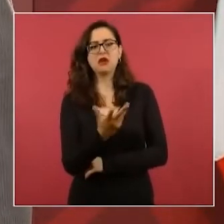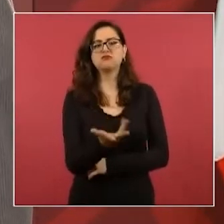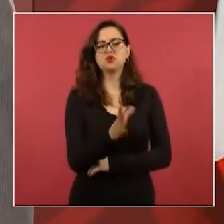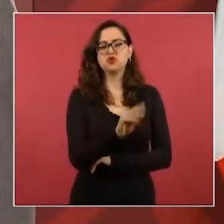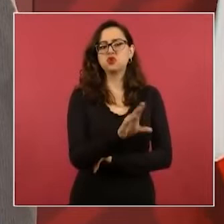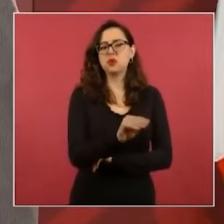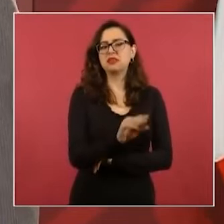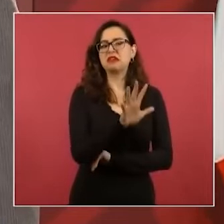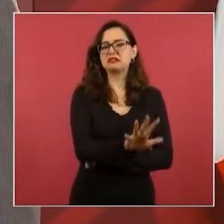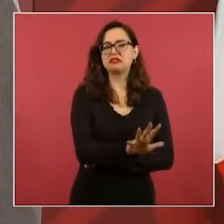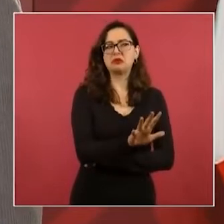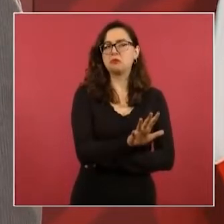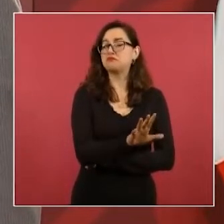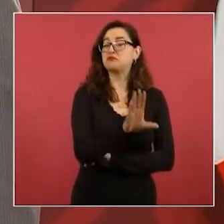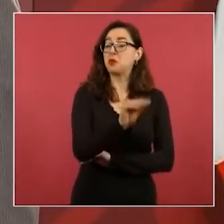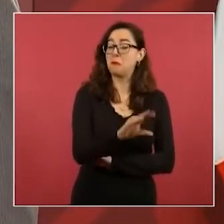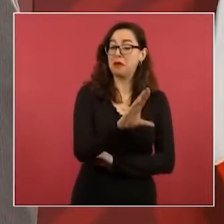más, puede ser como el 98,